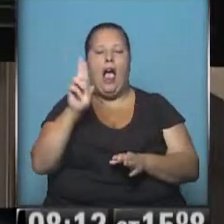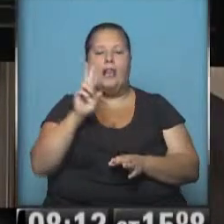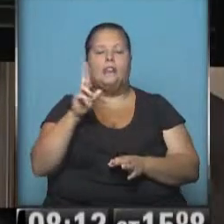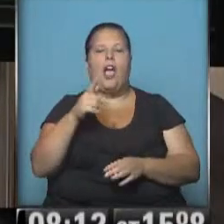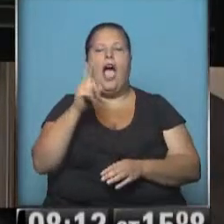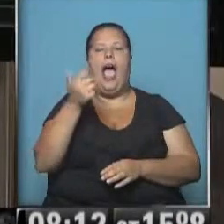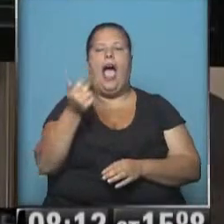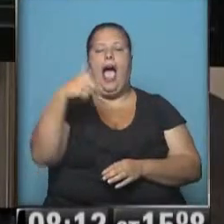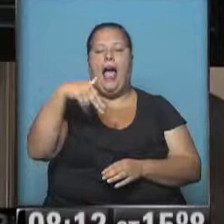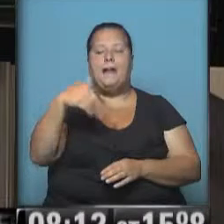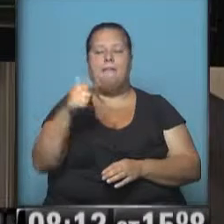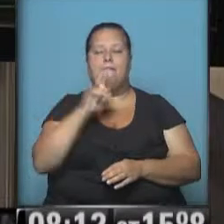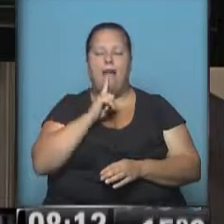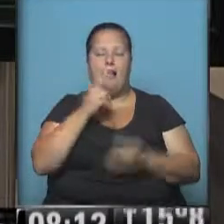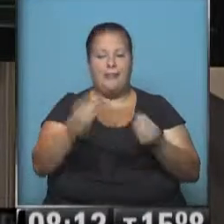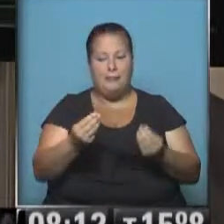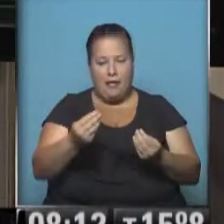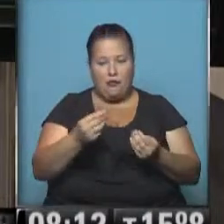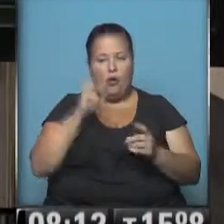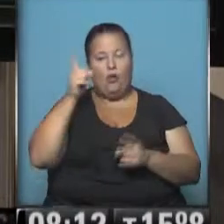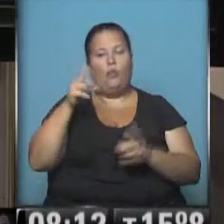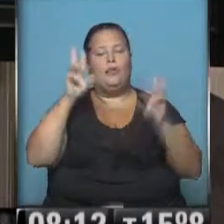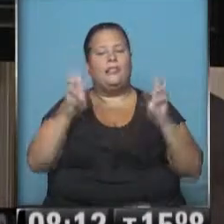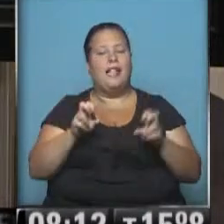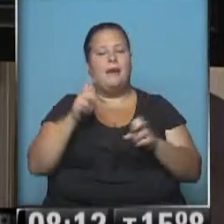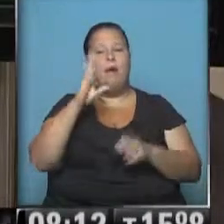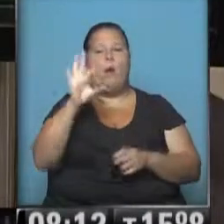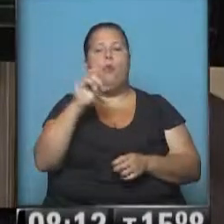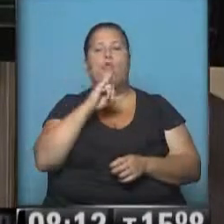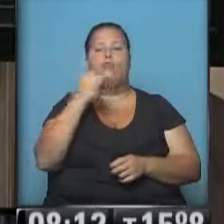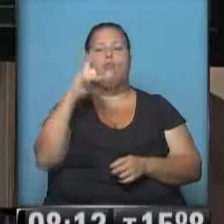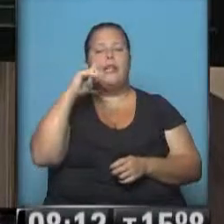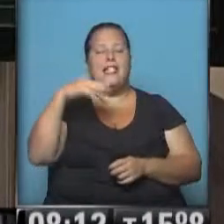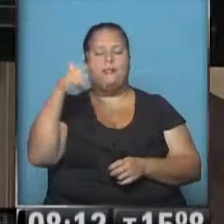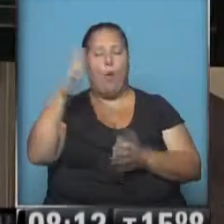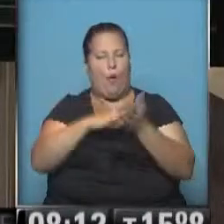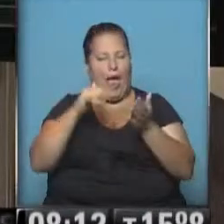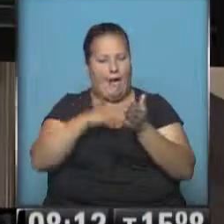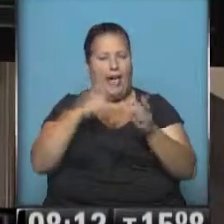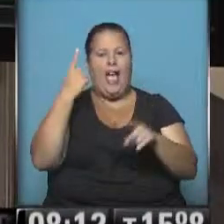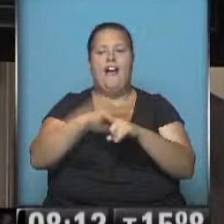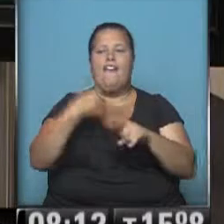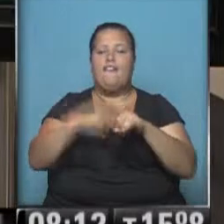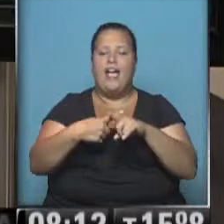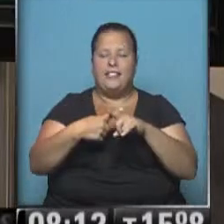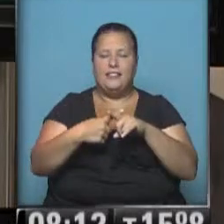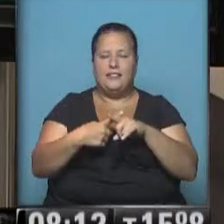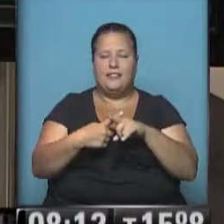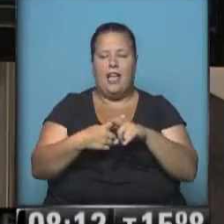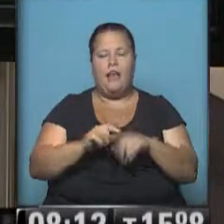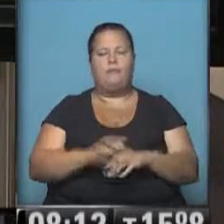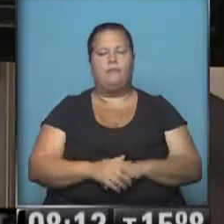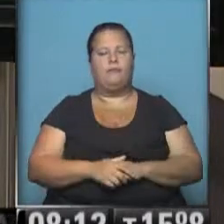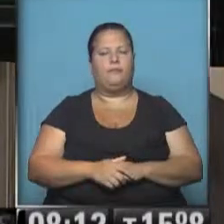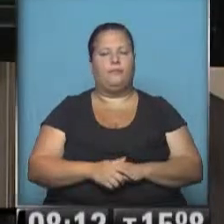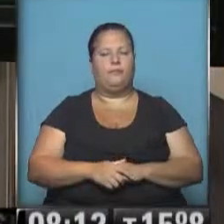por el ANMAT. Que es lo que ocurrió en un caso de botulismo en Bahía Blanca, en la fiesta en el